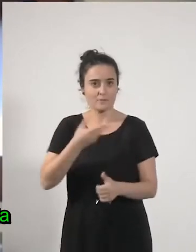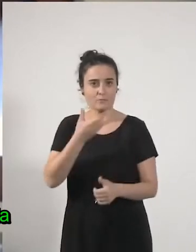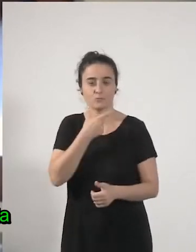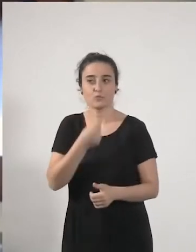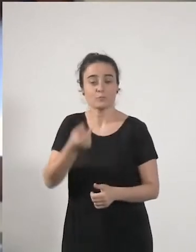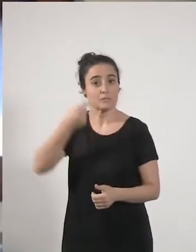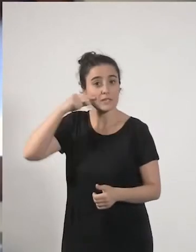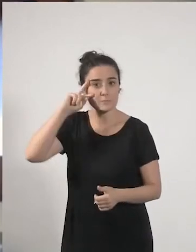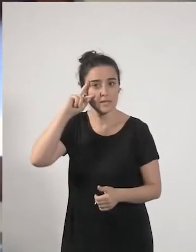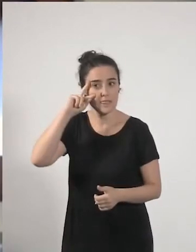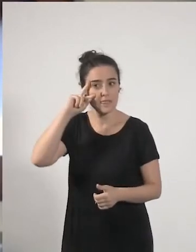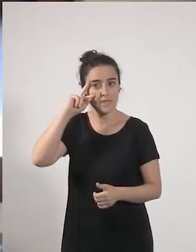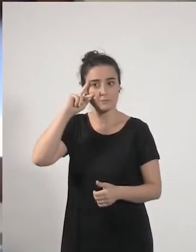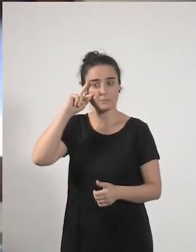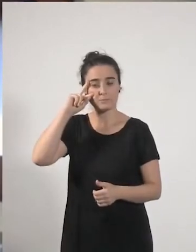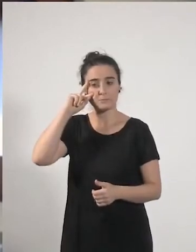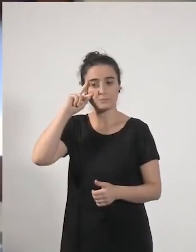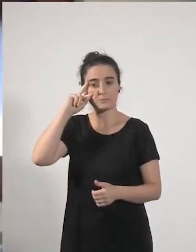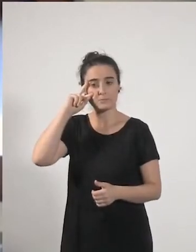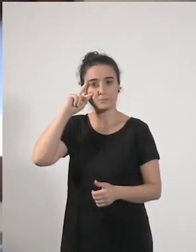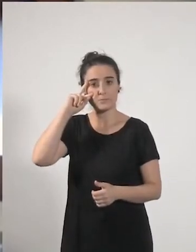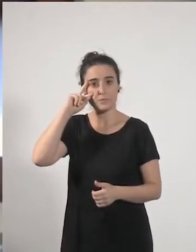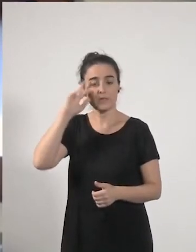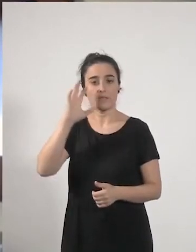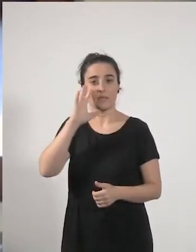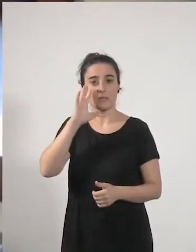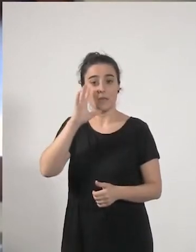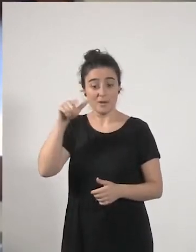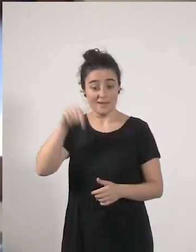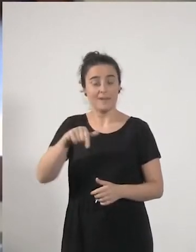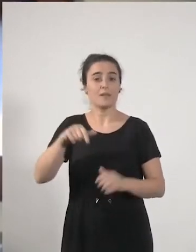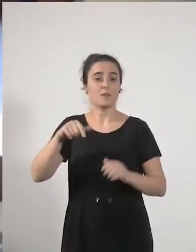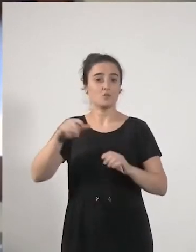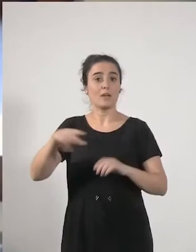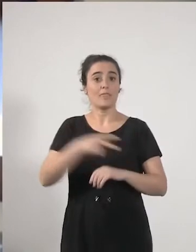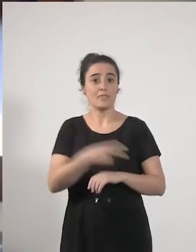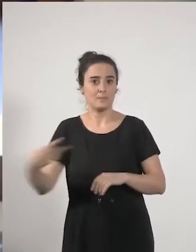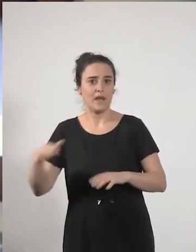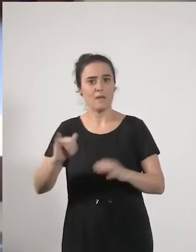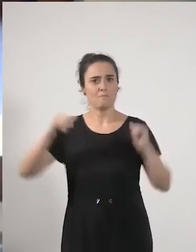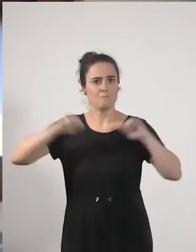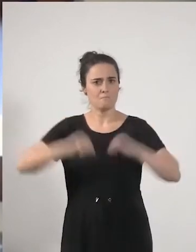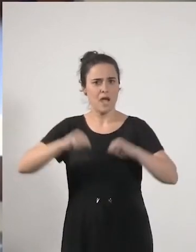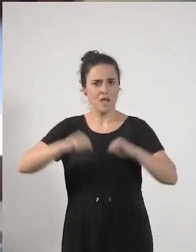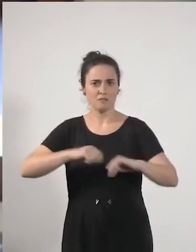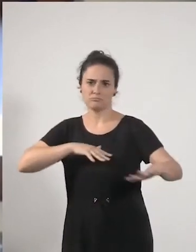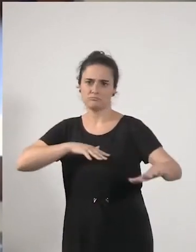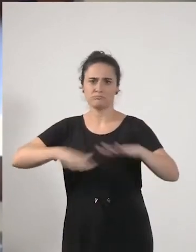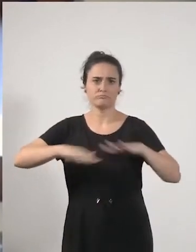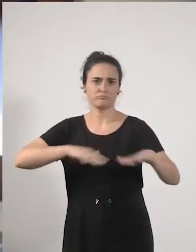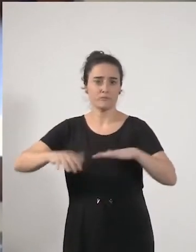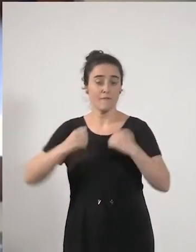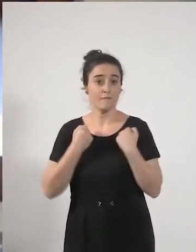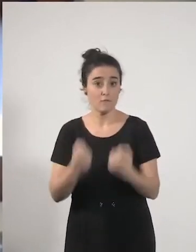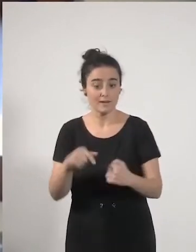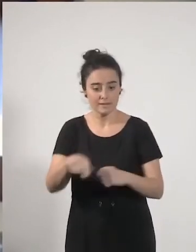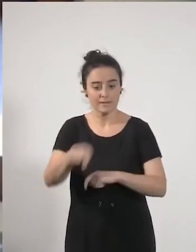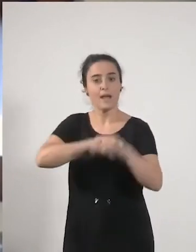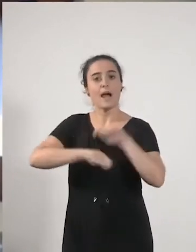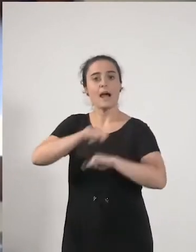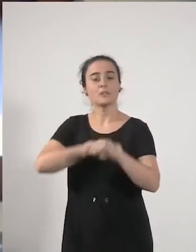una bueno los mayores están muy movilizados movilizadas y hay una asociación de